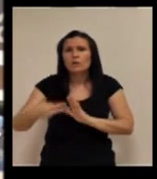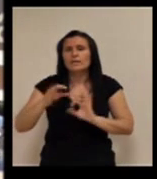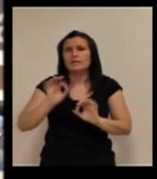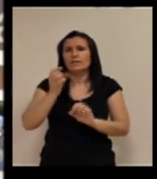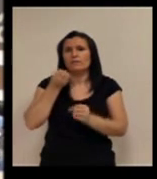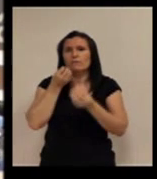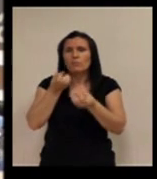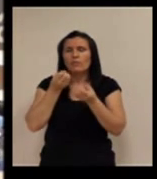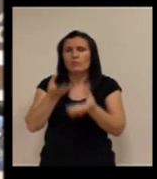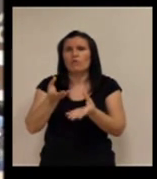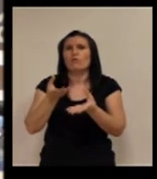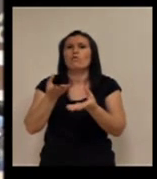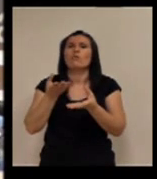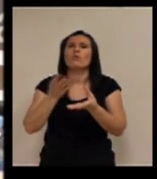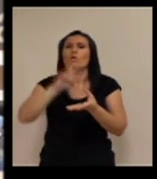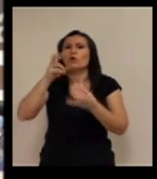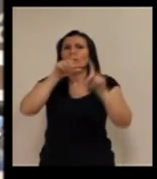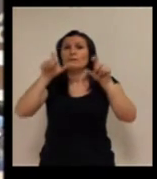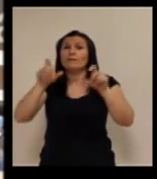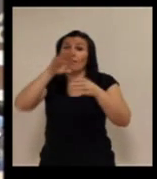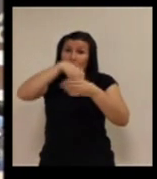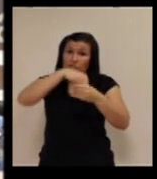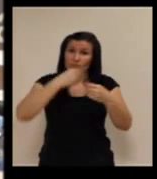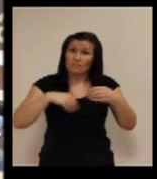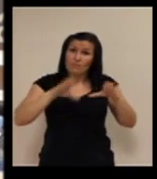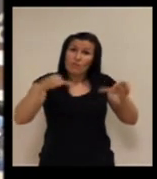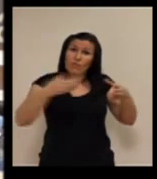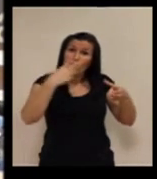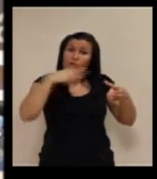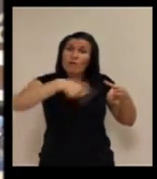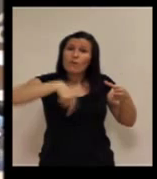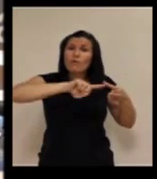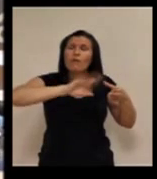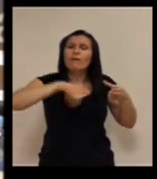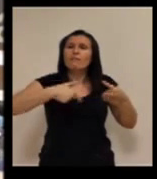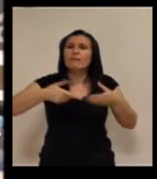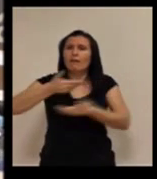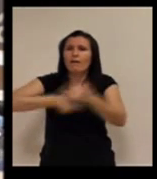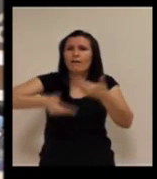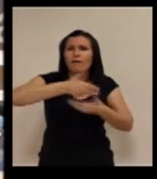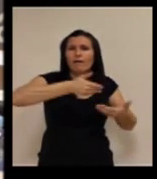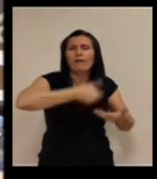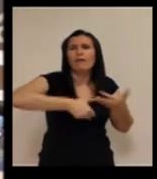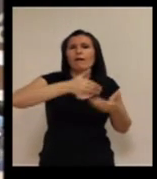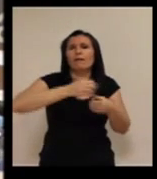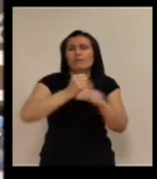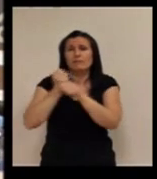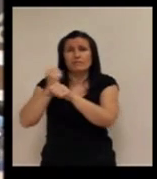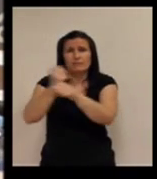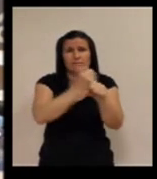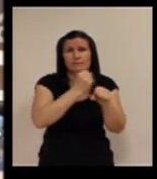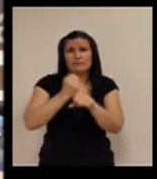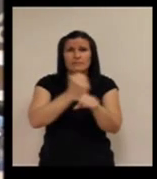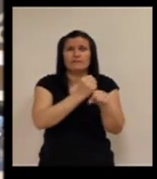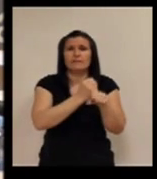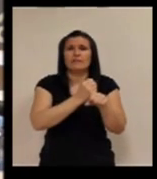la información y otras empresas del grupo que, bueno, pues al final de manera conjunta y aprovechando las sinergias entre nosotros